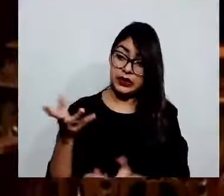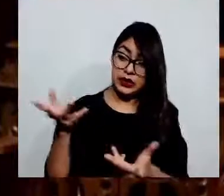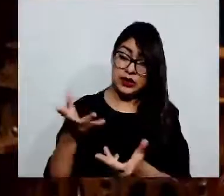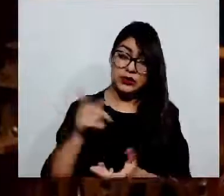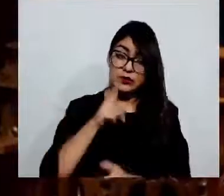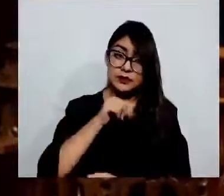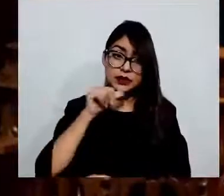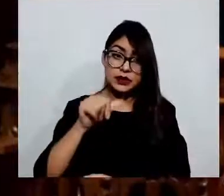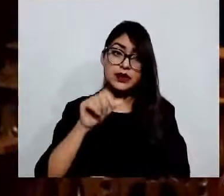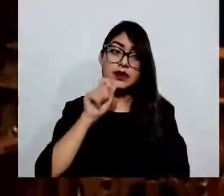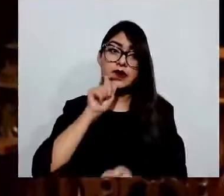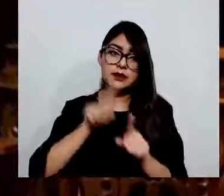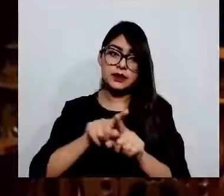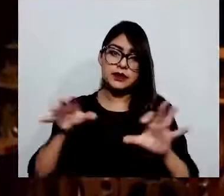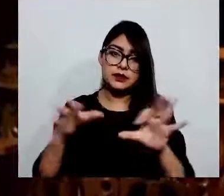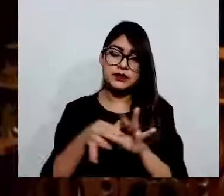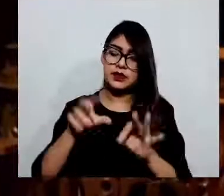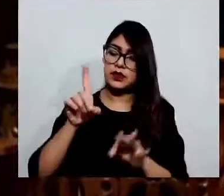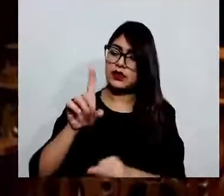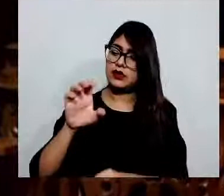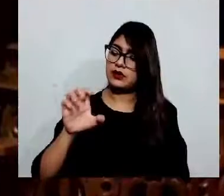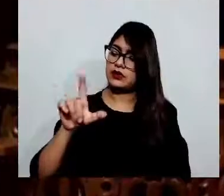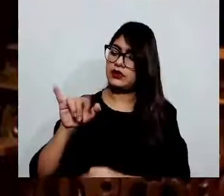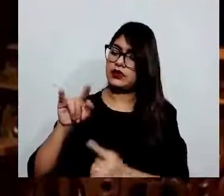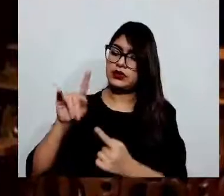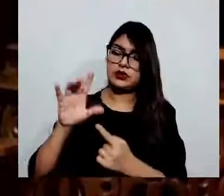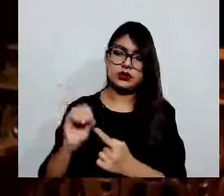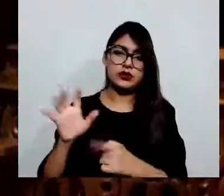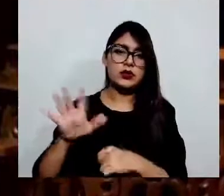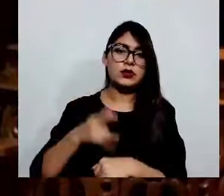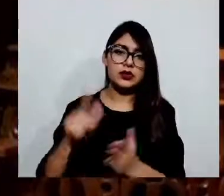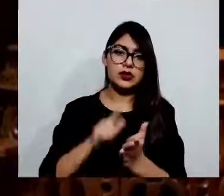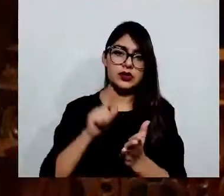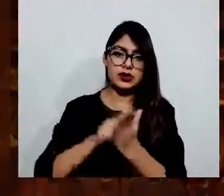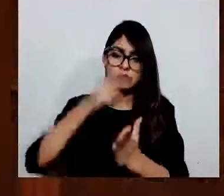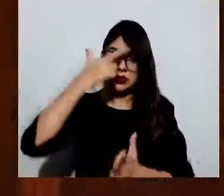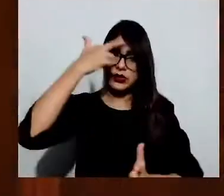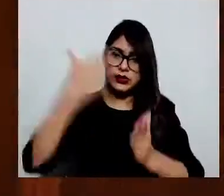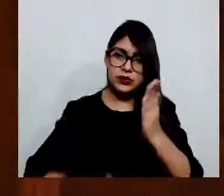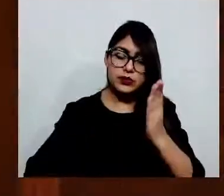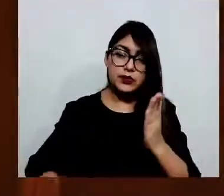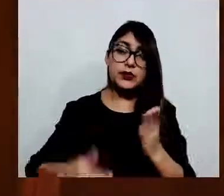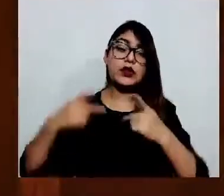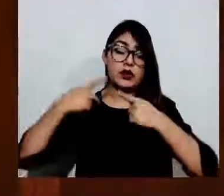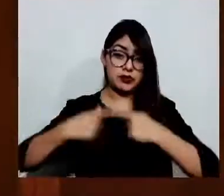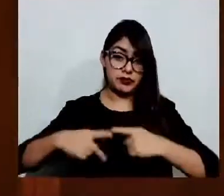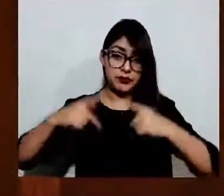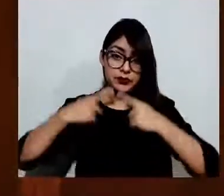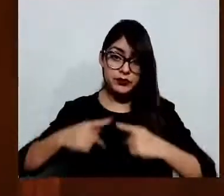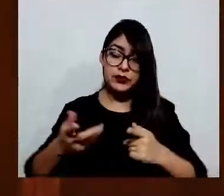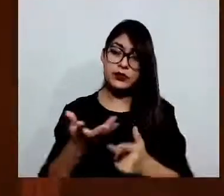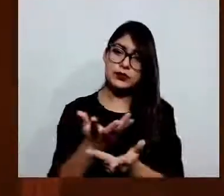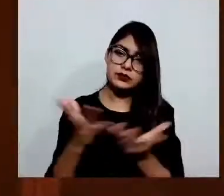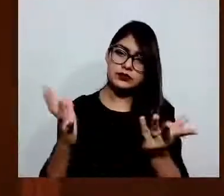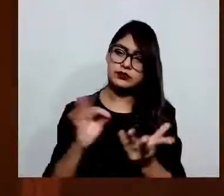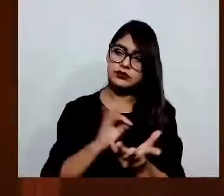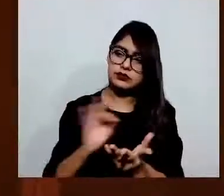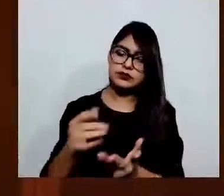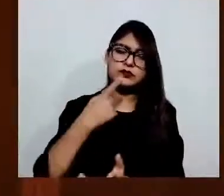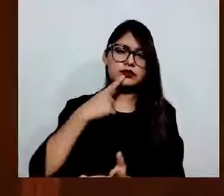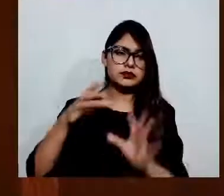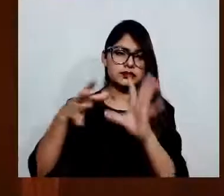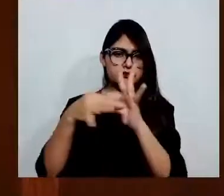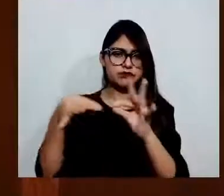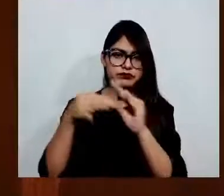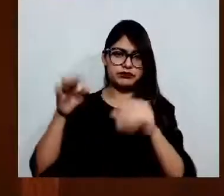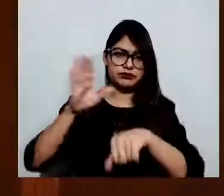usuarios de servicios públicos manifestar sus quejas y visibilizar las anomalías